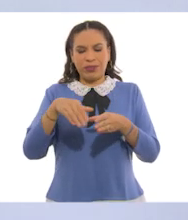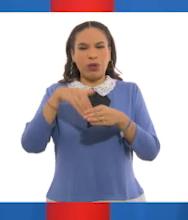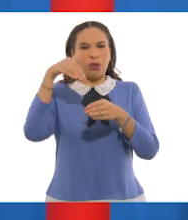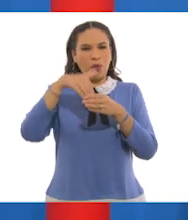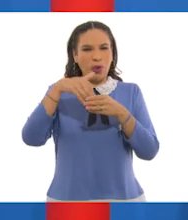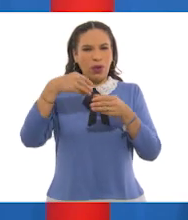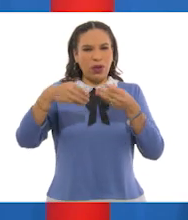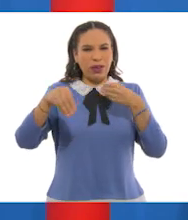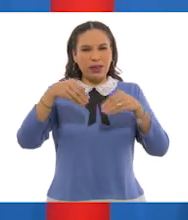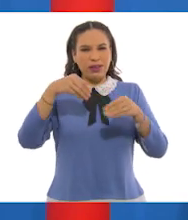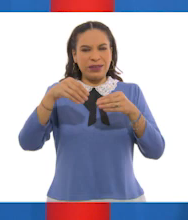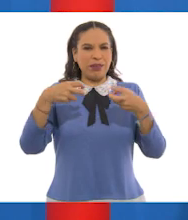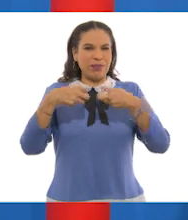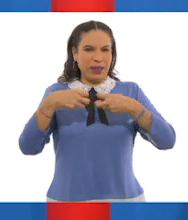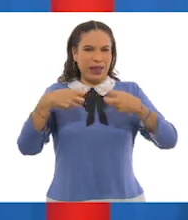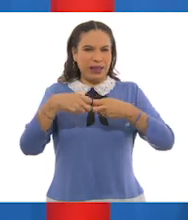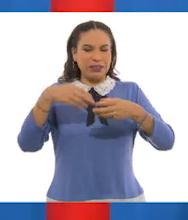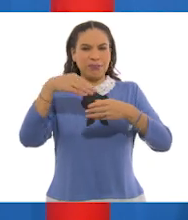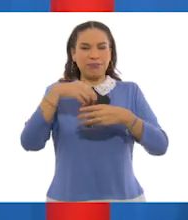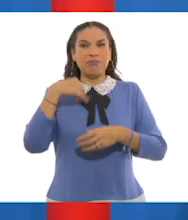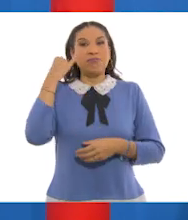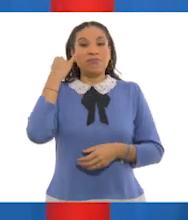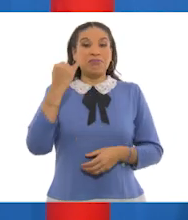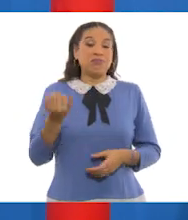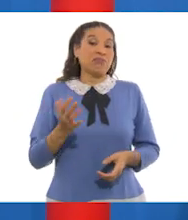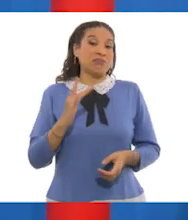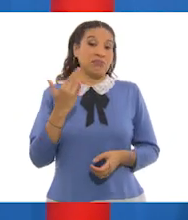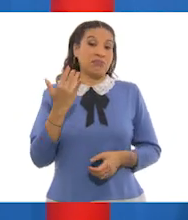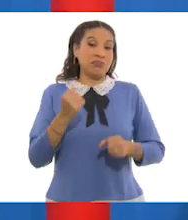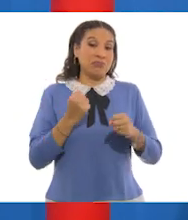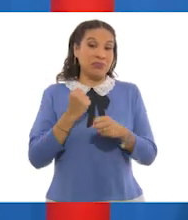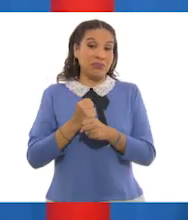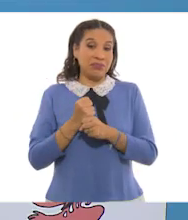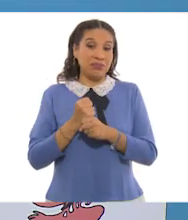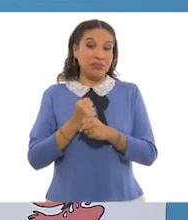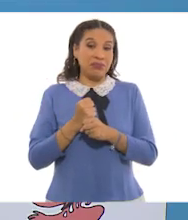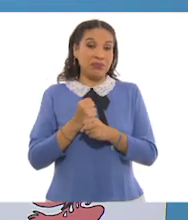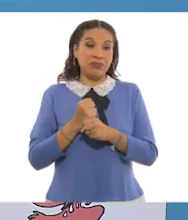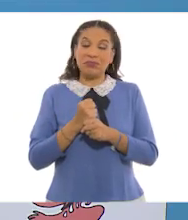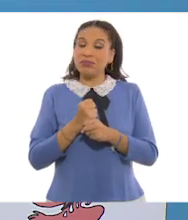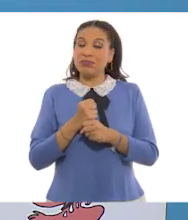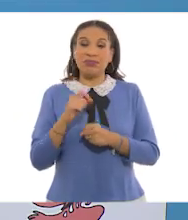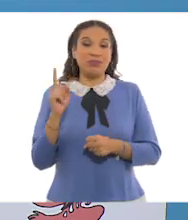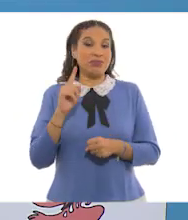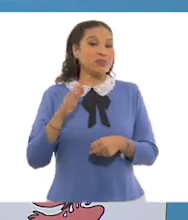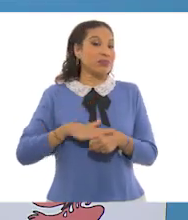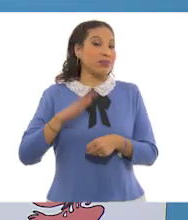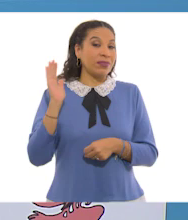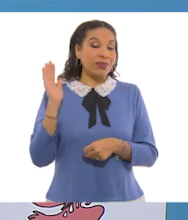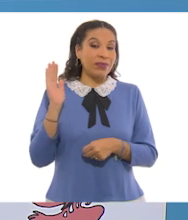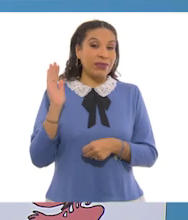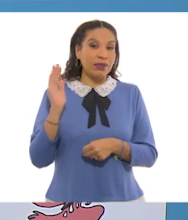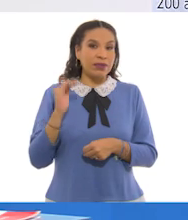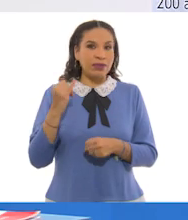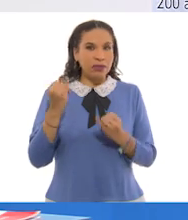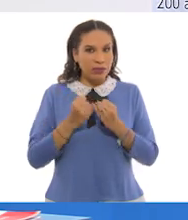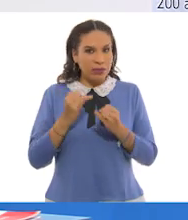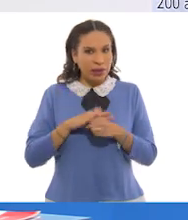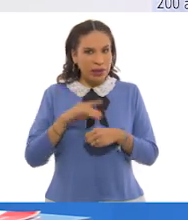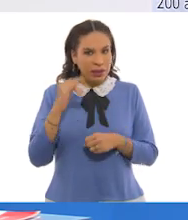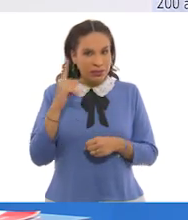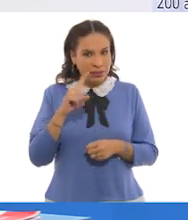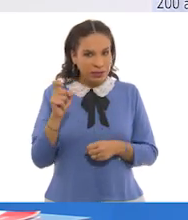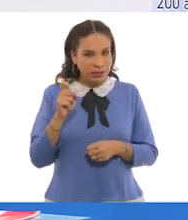de plástico? Ah, no sé, me imagino que también unos 50 años. No, más. ¿También 100?